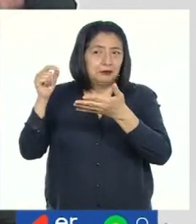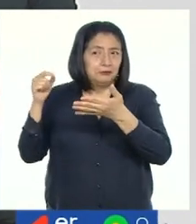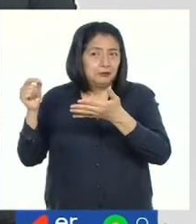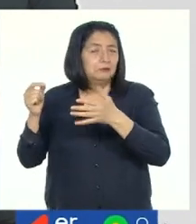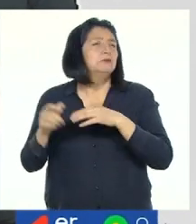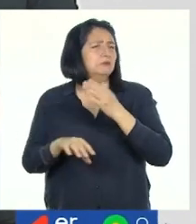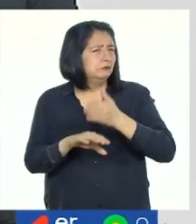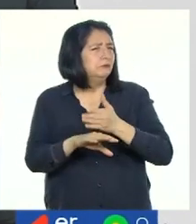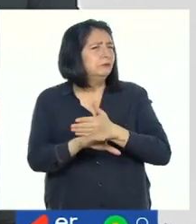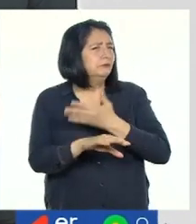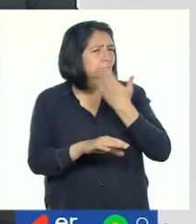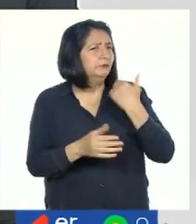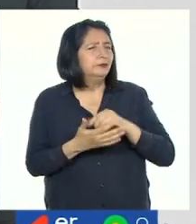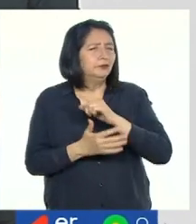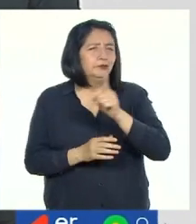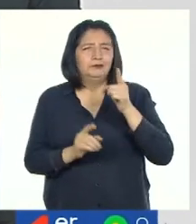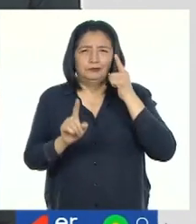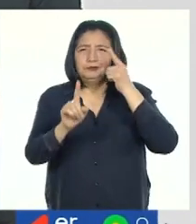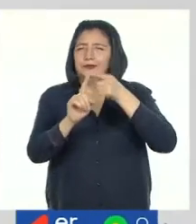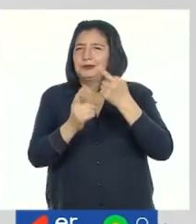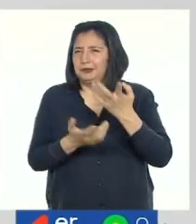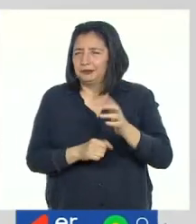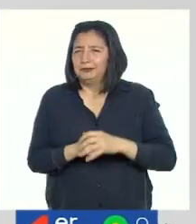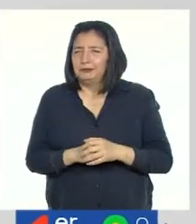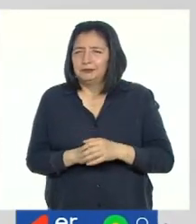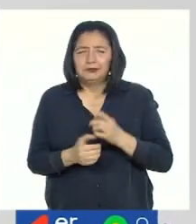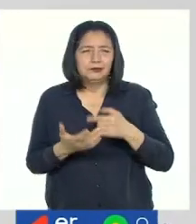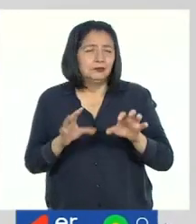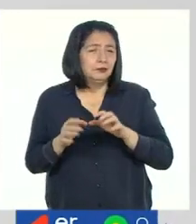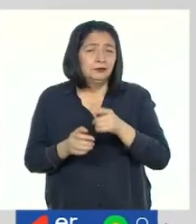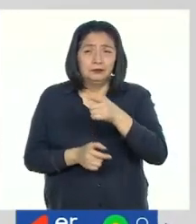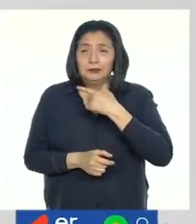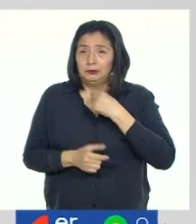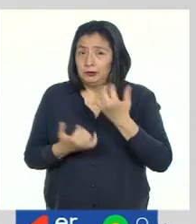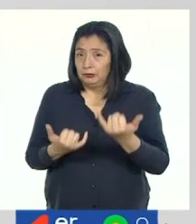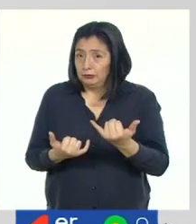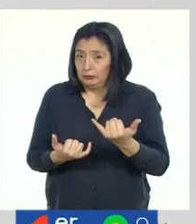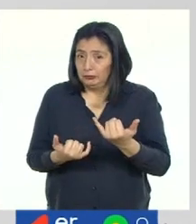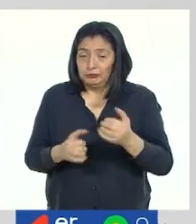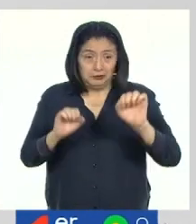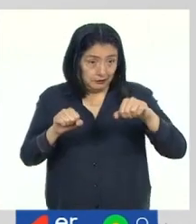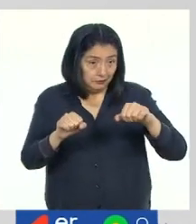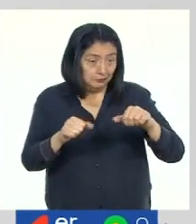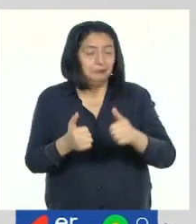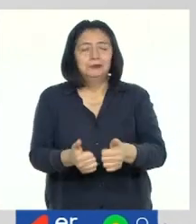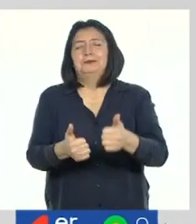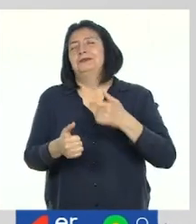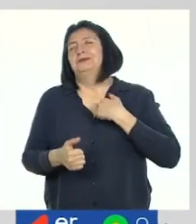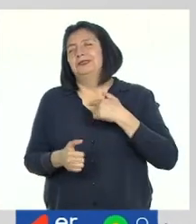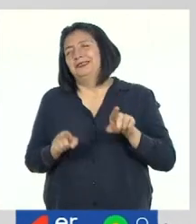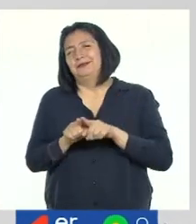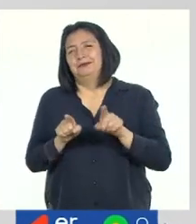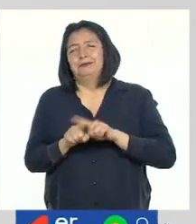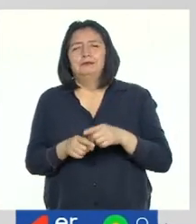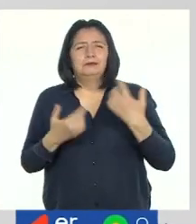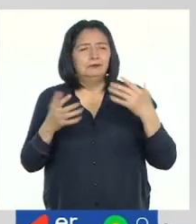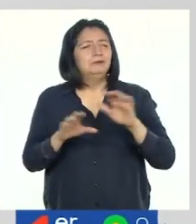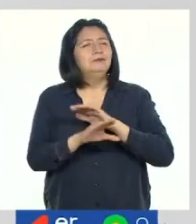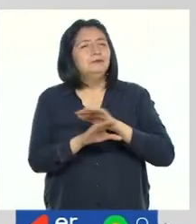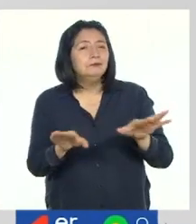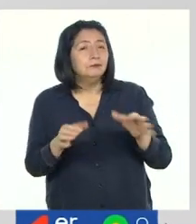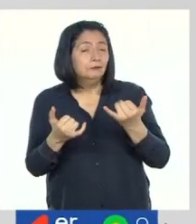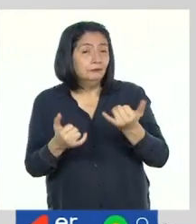podrán mejorar cada vez más sus retos. ¿Les ha gustado el programa de hoy? ¡Sí! ¡Sí! ¡A mí también! Hemos